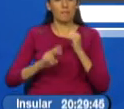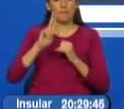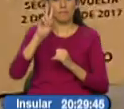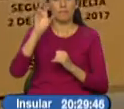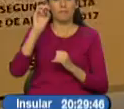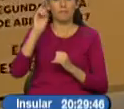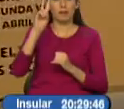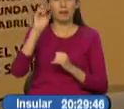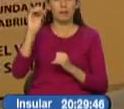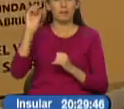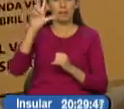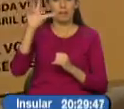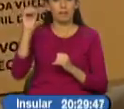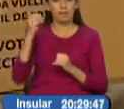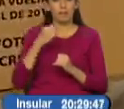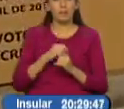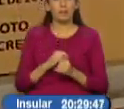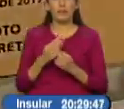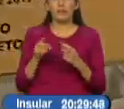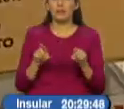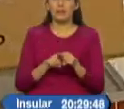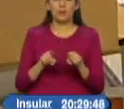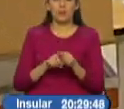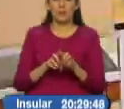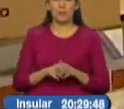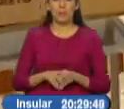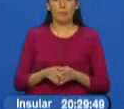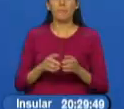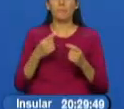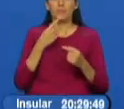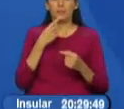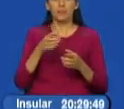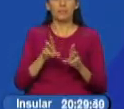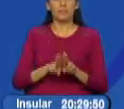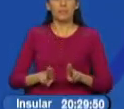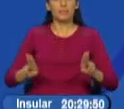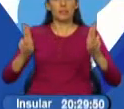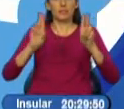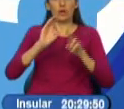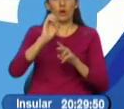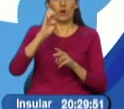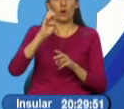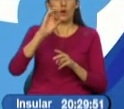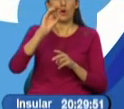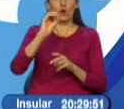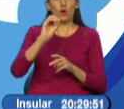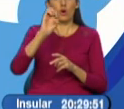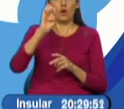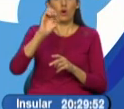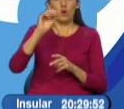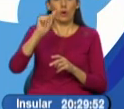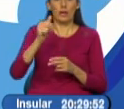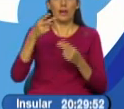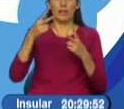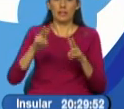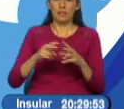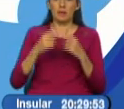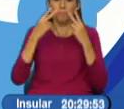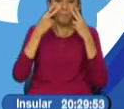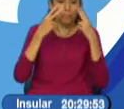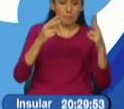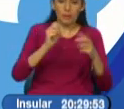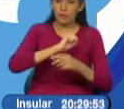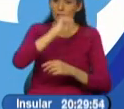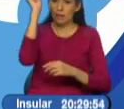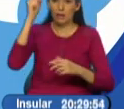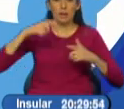países. Cabe recordar que al igual que Naciones Unidas la Organización de Estados Americanos y su secretario general Luis Almagro han reconocido la victoria